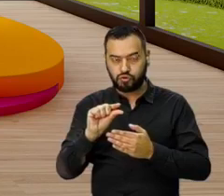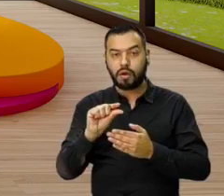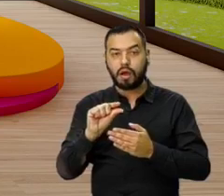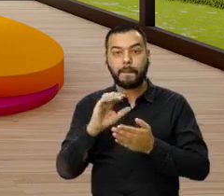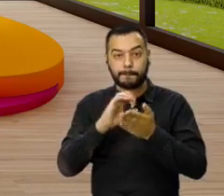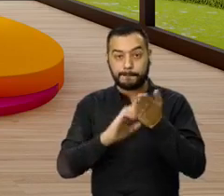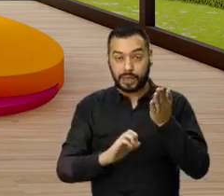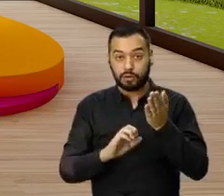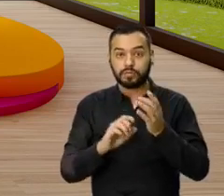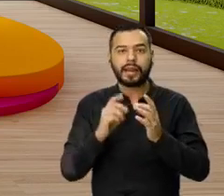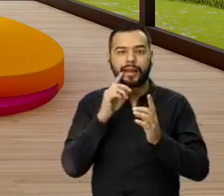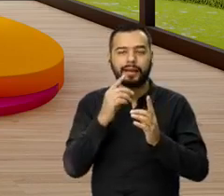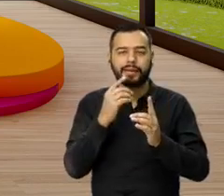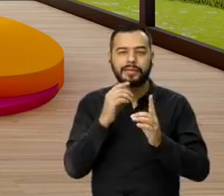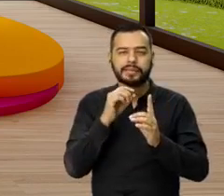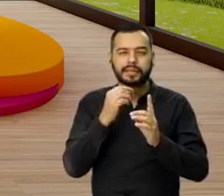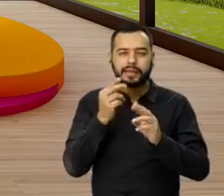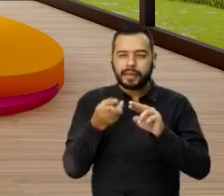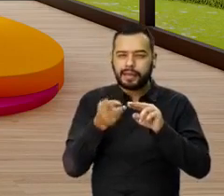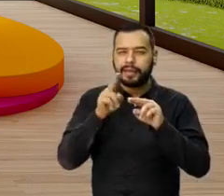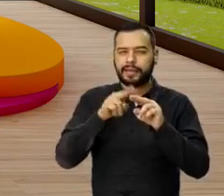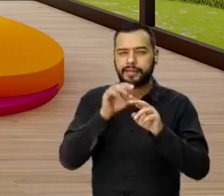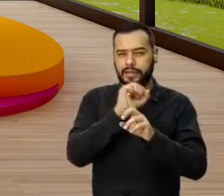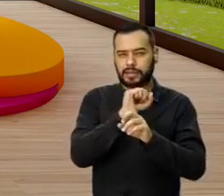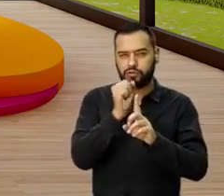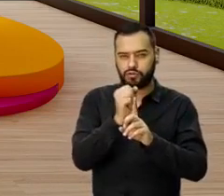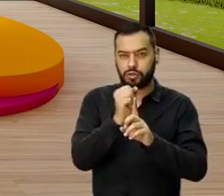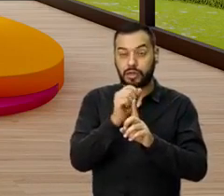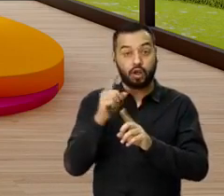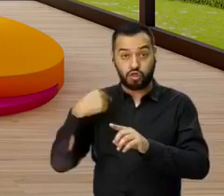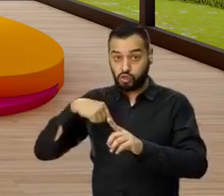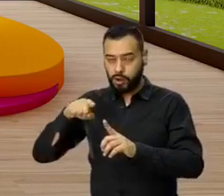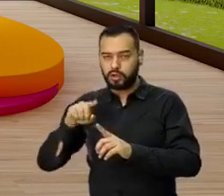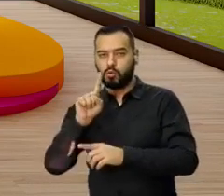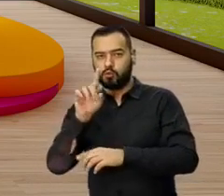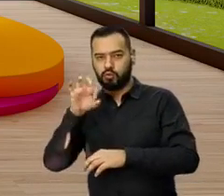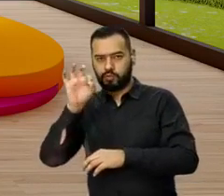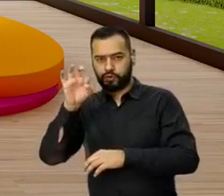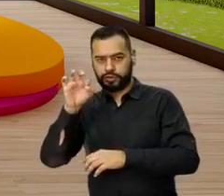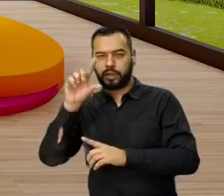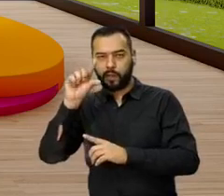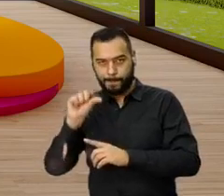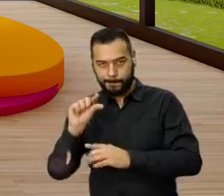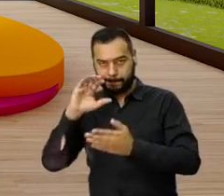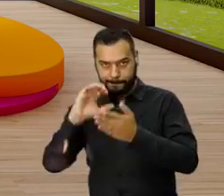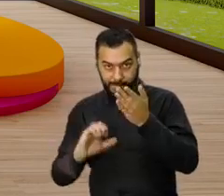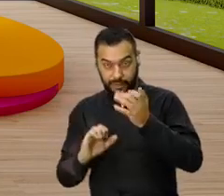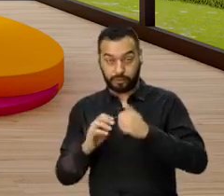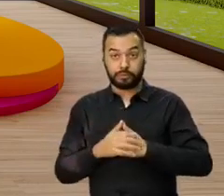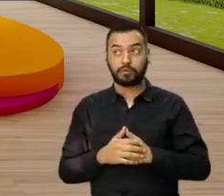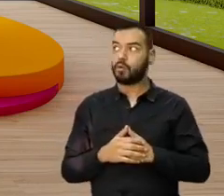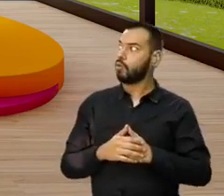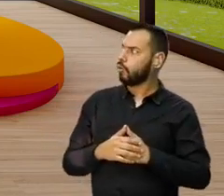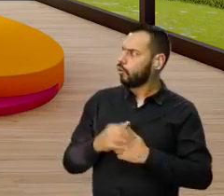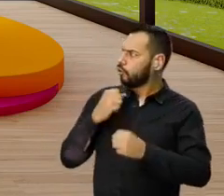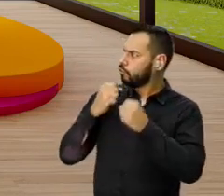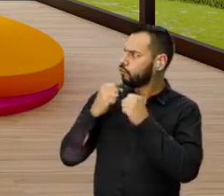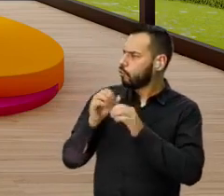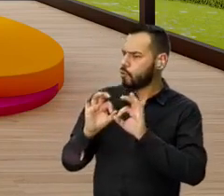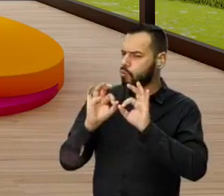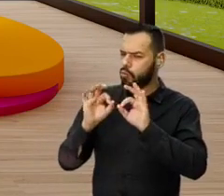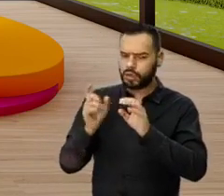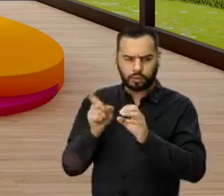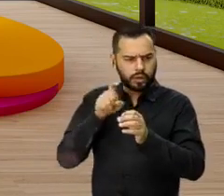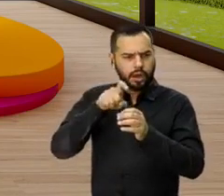interés social porque si no son de interés social es el 1%. Perfecto. Esta es una muy buena noticia de verdad, pues porque los